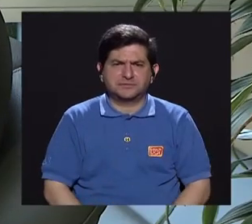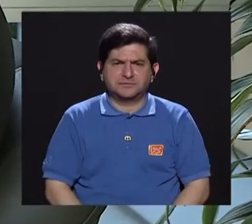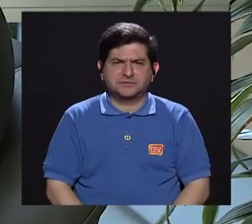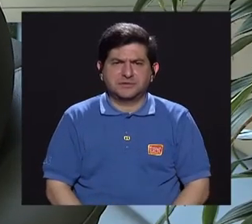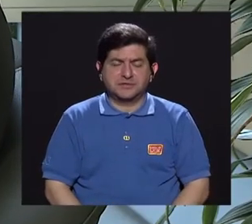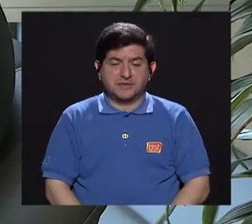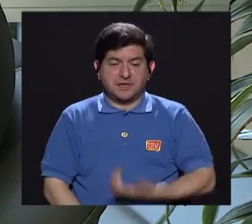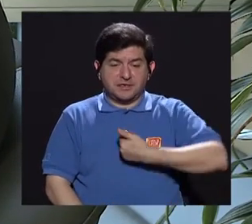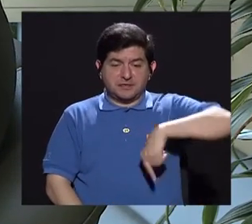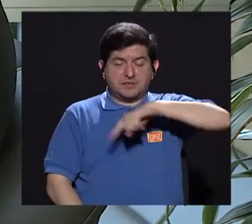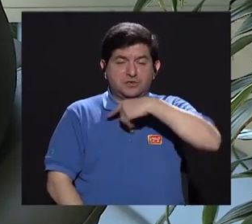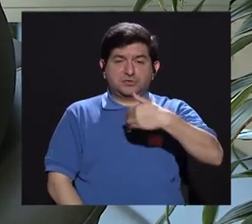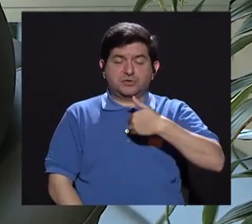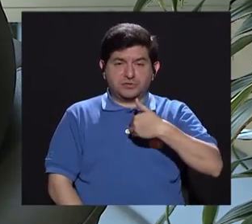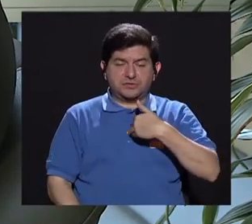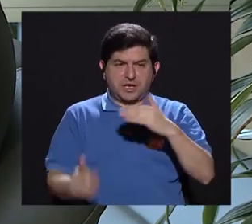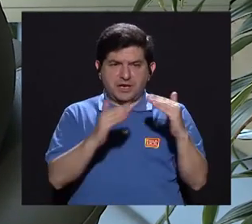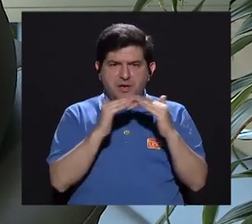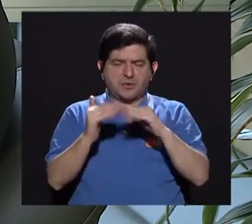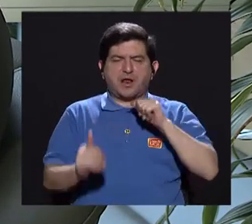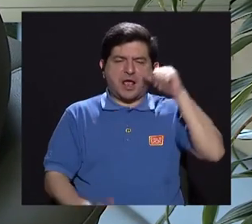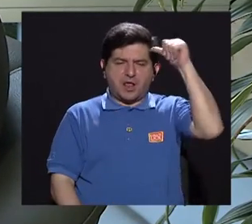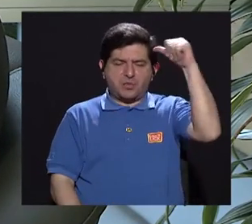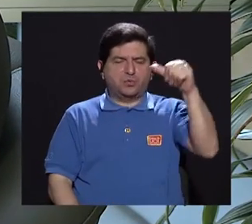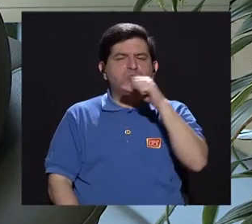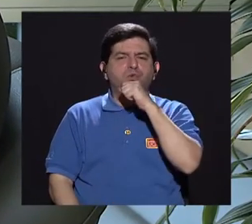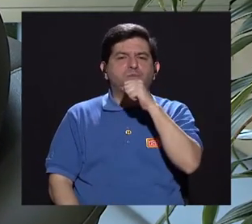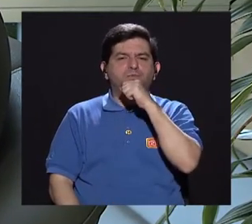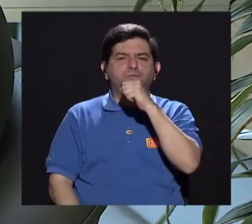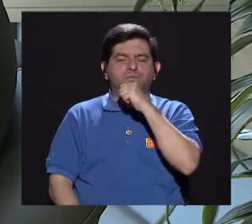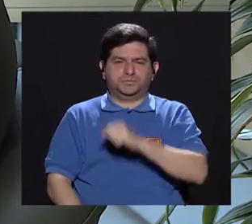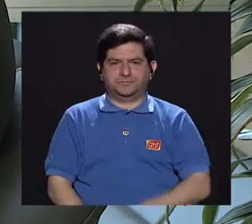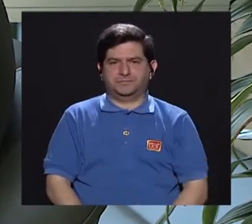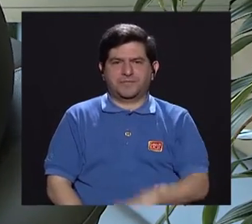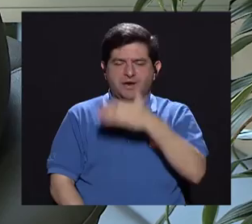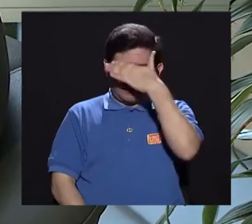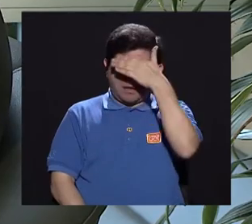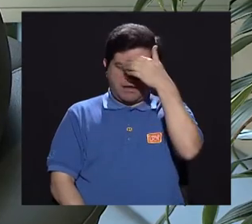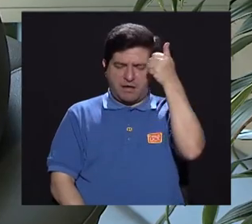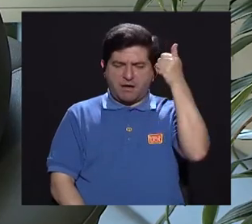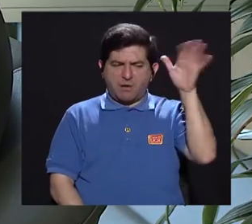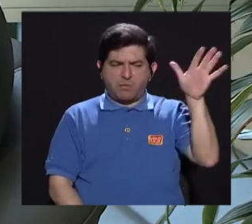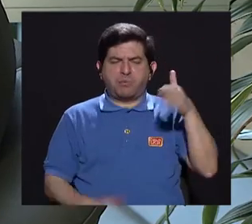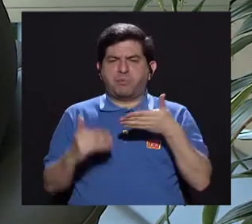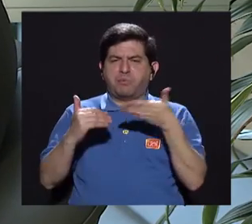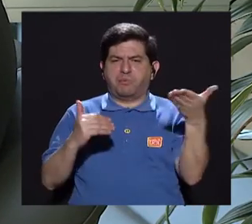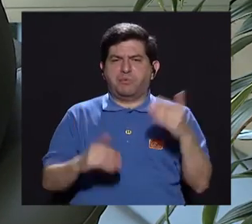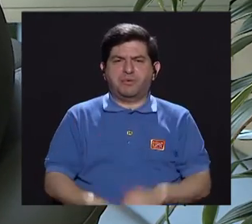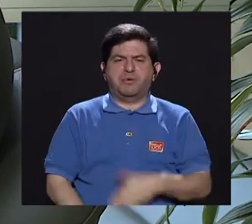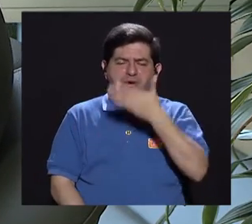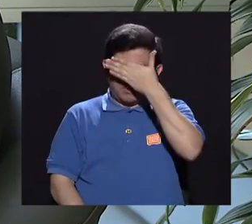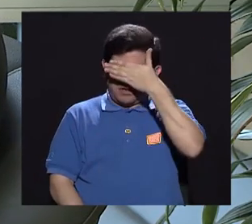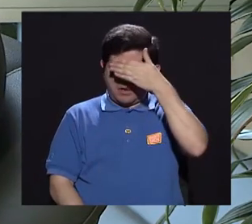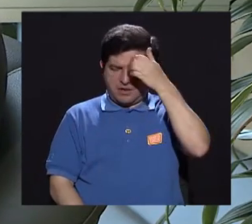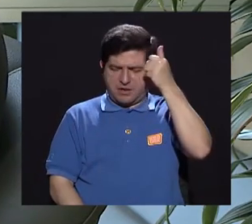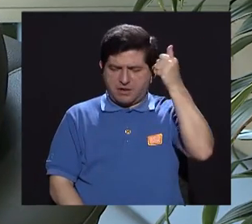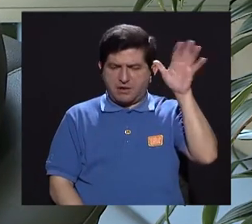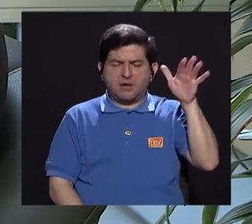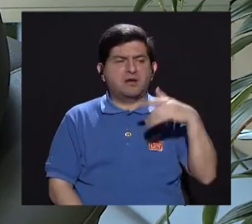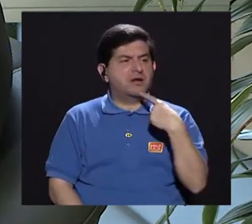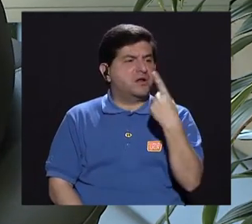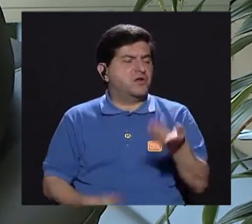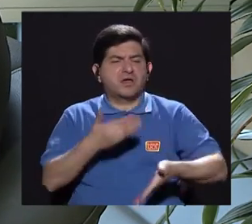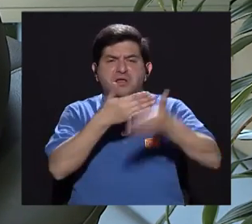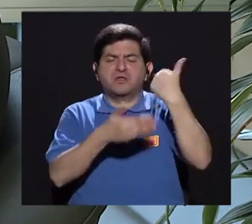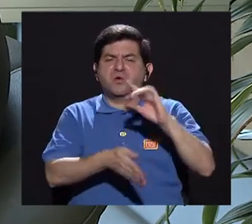generalmente cuando tenemos una población adulto mayor, que se les olvidan las cosas, se les olvida lo que el